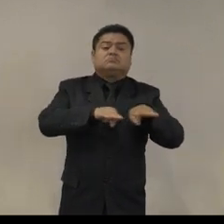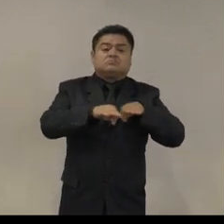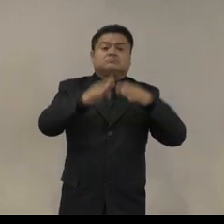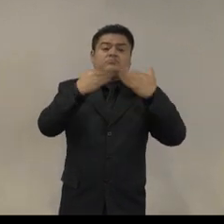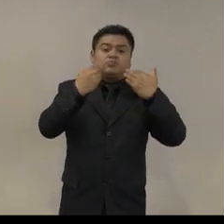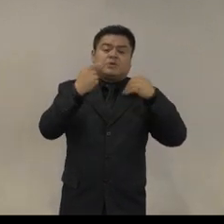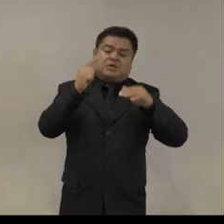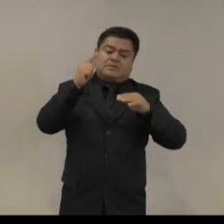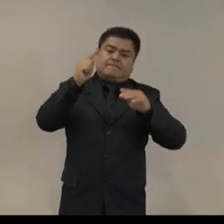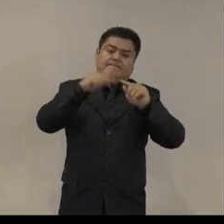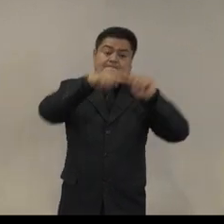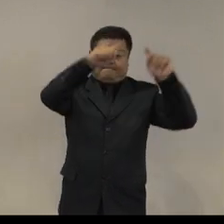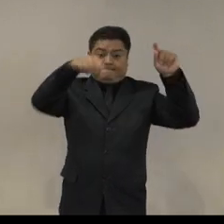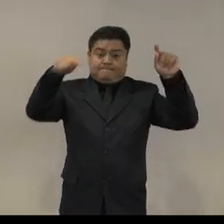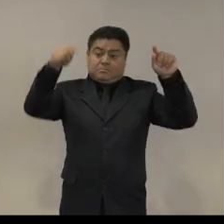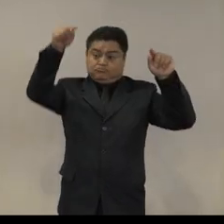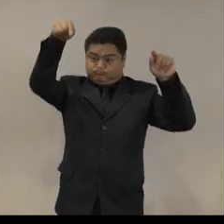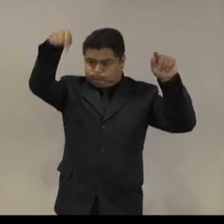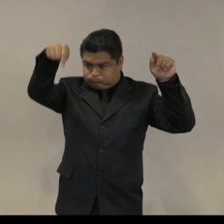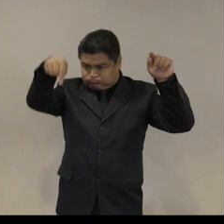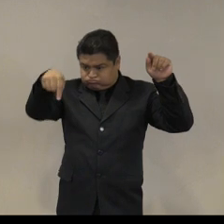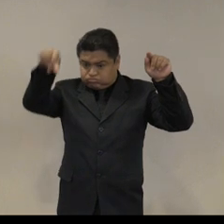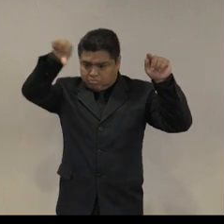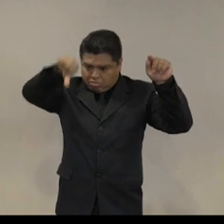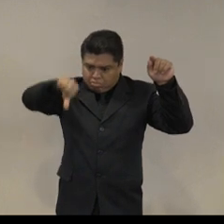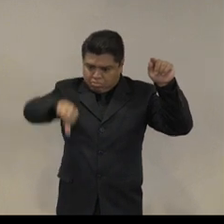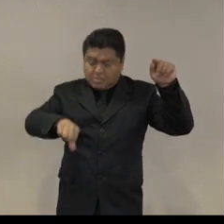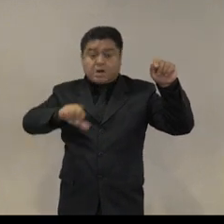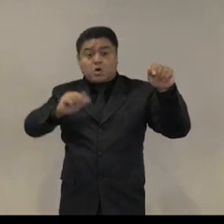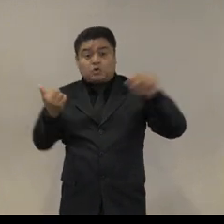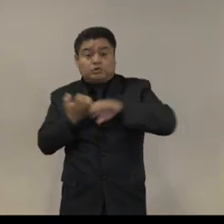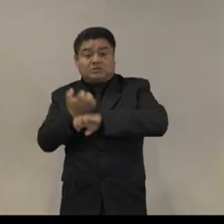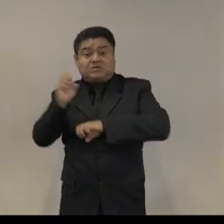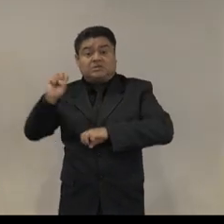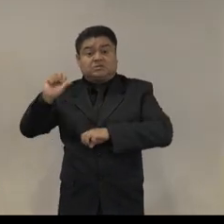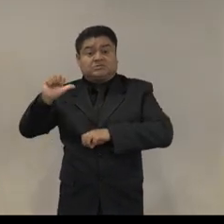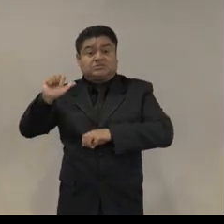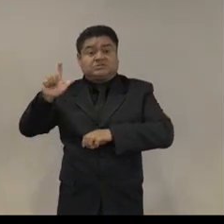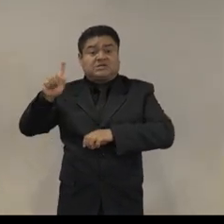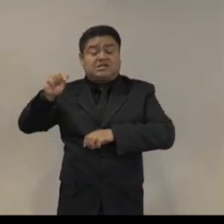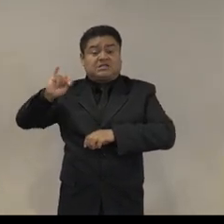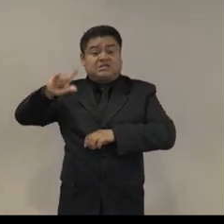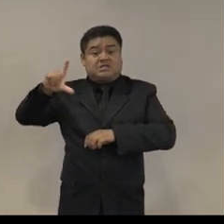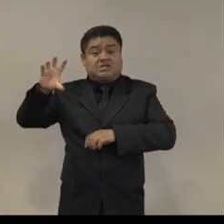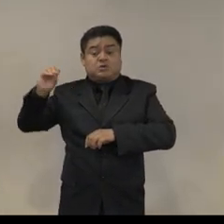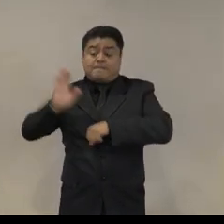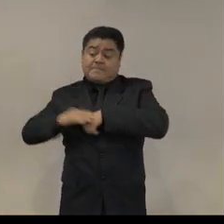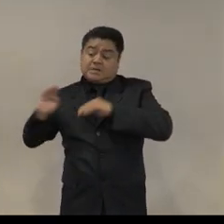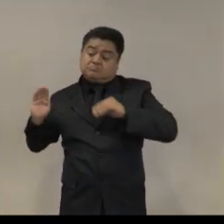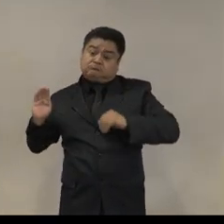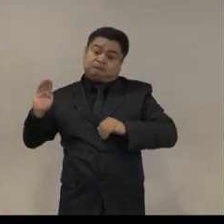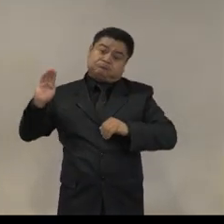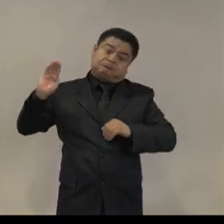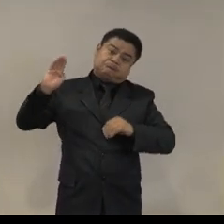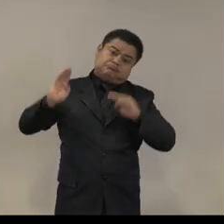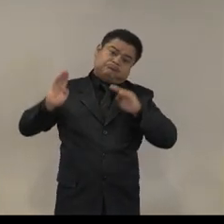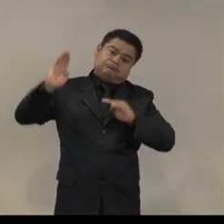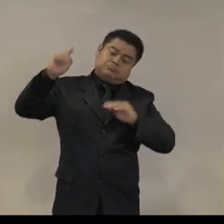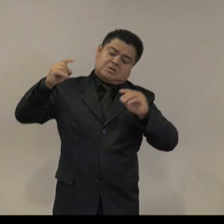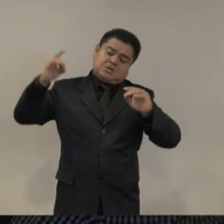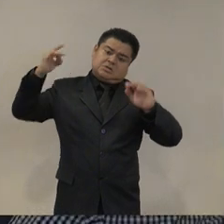cayendo y es rebasado por Saltillo y eso porque la información que tenemos disponible hasta el 2001